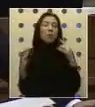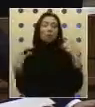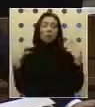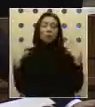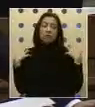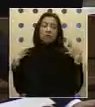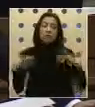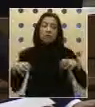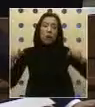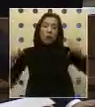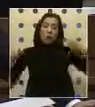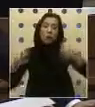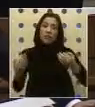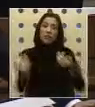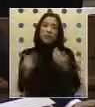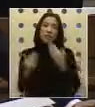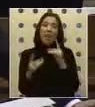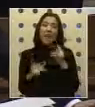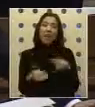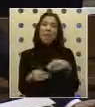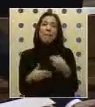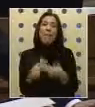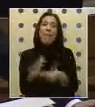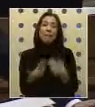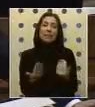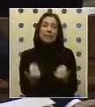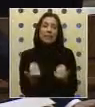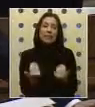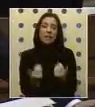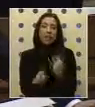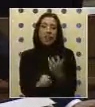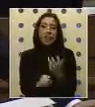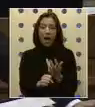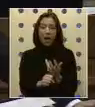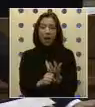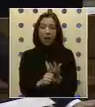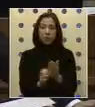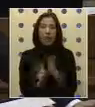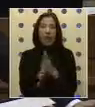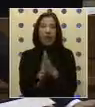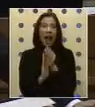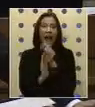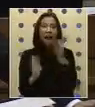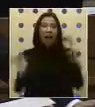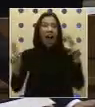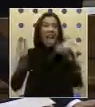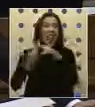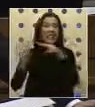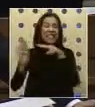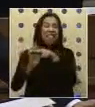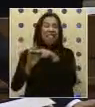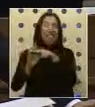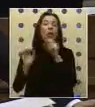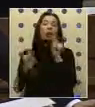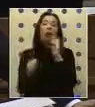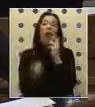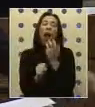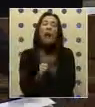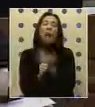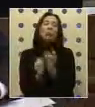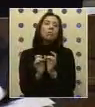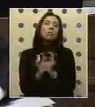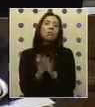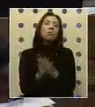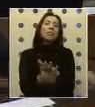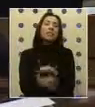medidas necesarias y también la DIVAM avance en la necesidad de tener archivos regionales donde también se puedan tener, en el caso